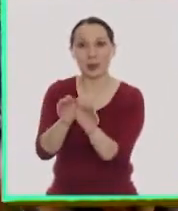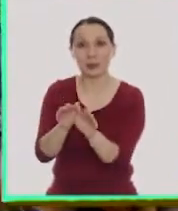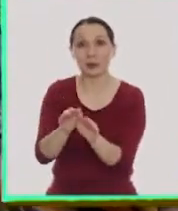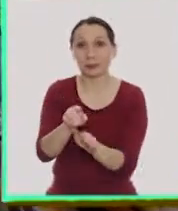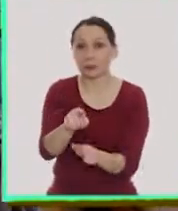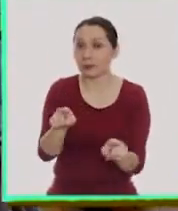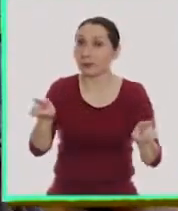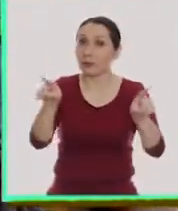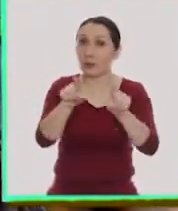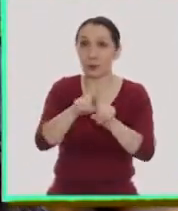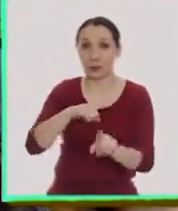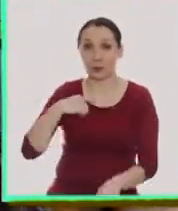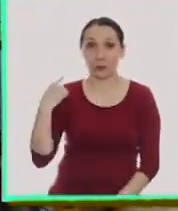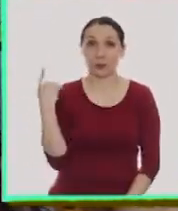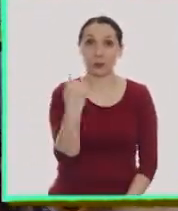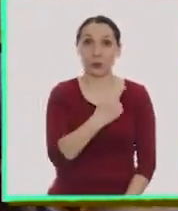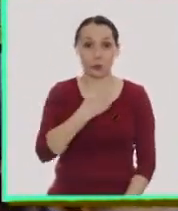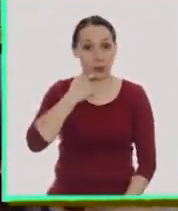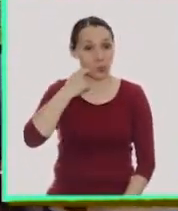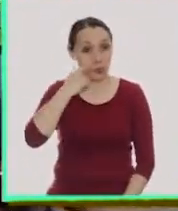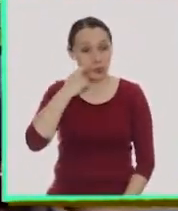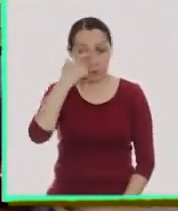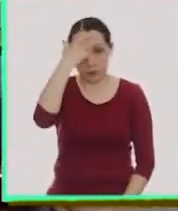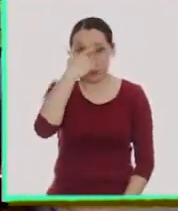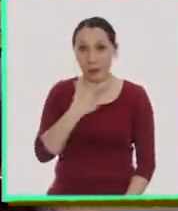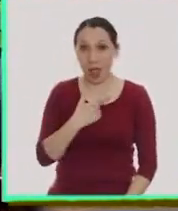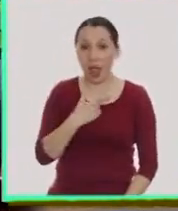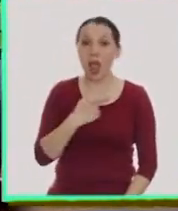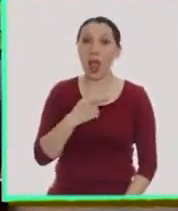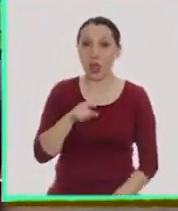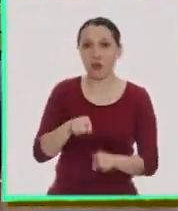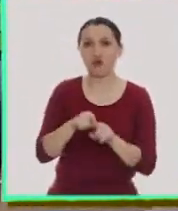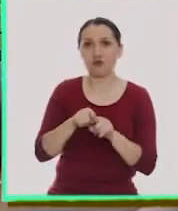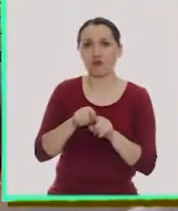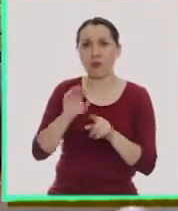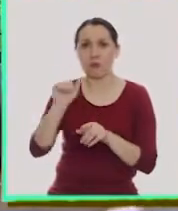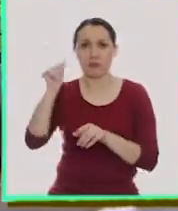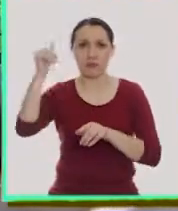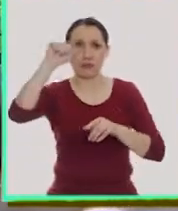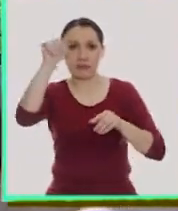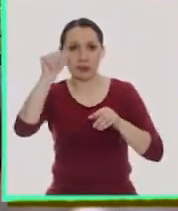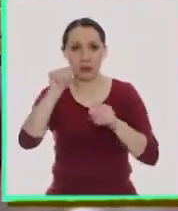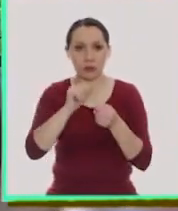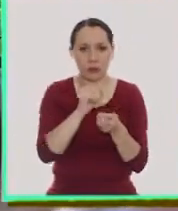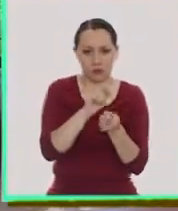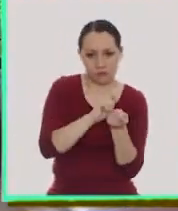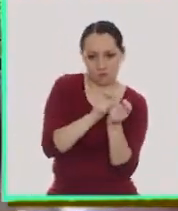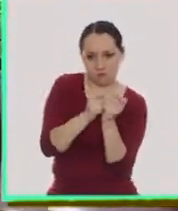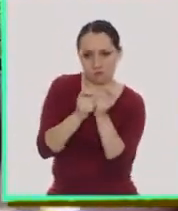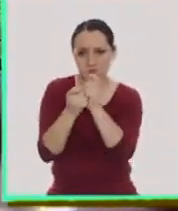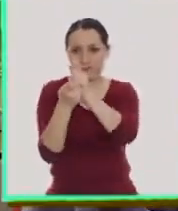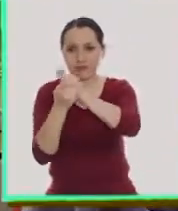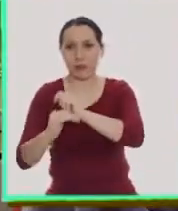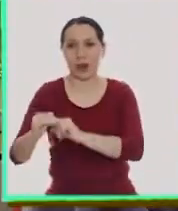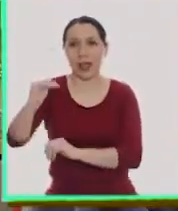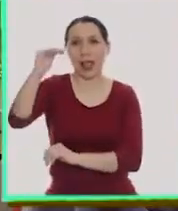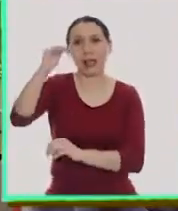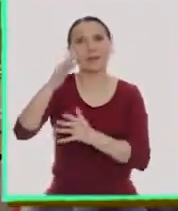mariposa. Al igual que nosotros los seres humanos, la mariposa tiene un proceso de crecimiento.